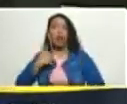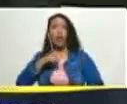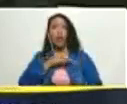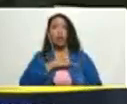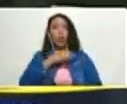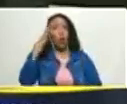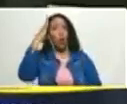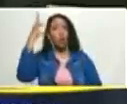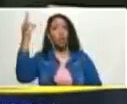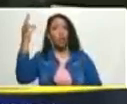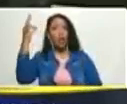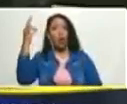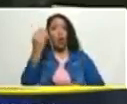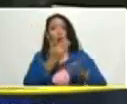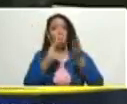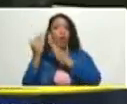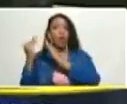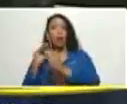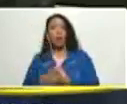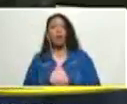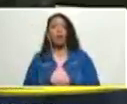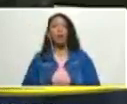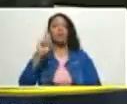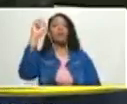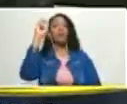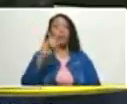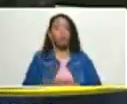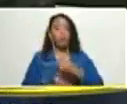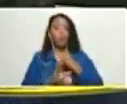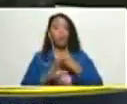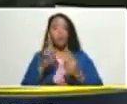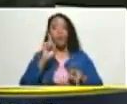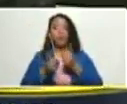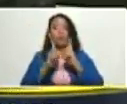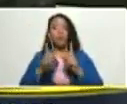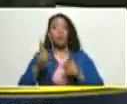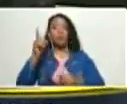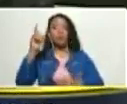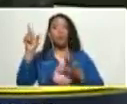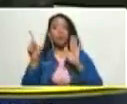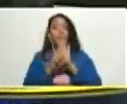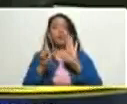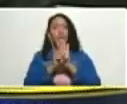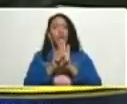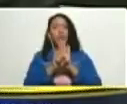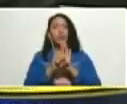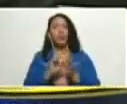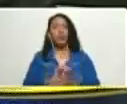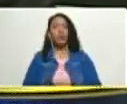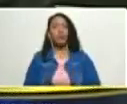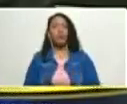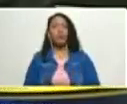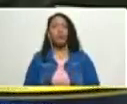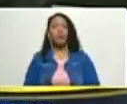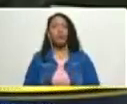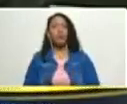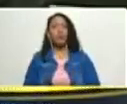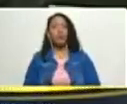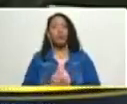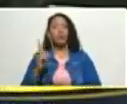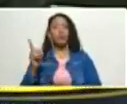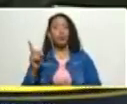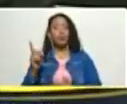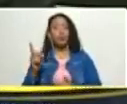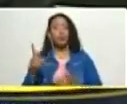consejos comunales también todavía tenemos algunas leyes de la revolución judicial que están pendientes como la ley del sistema de justicia